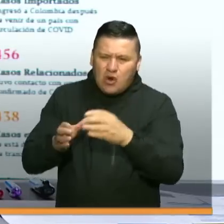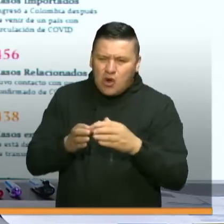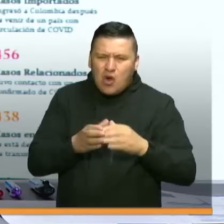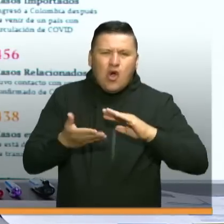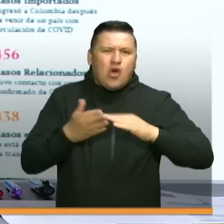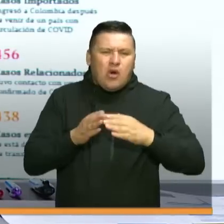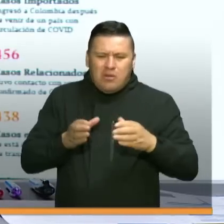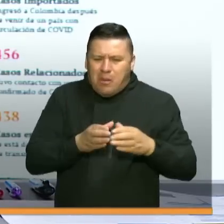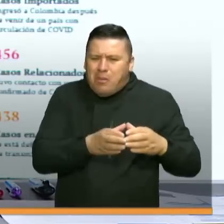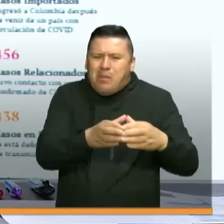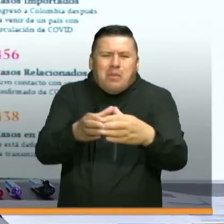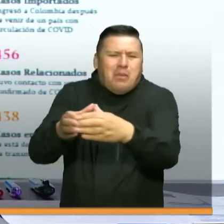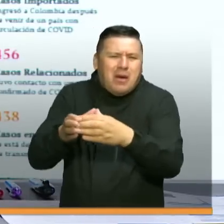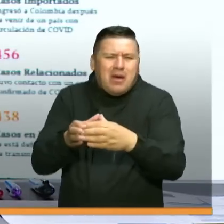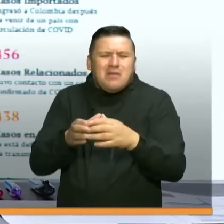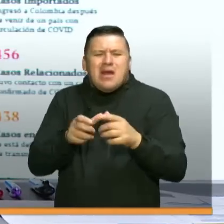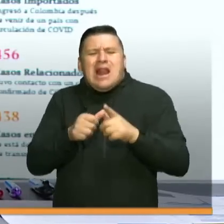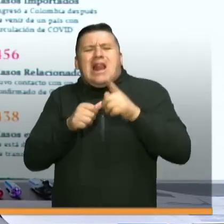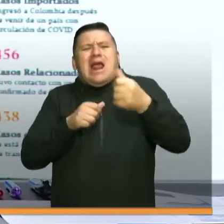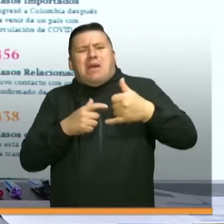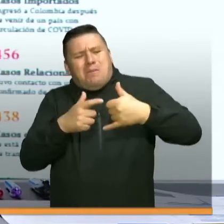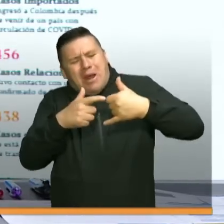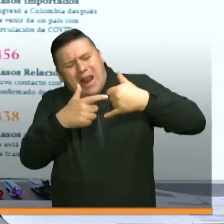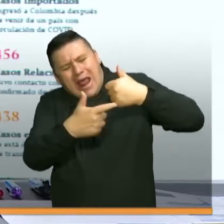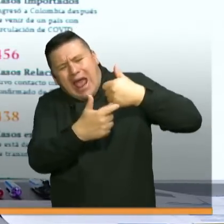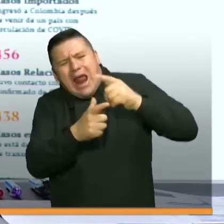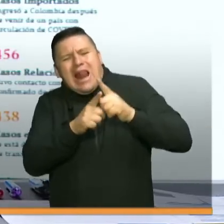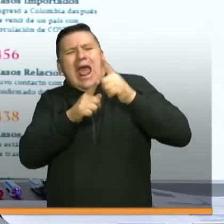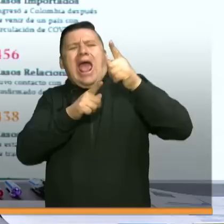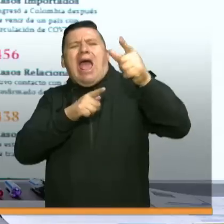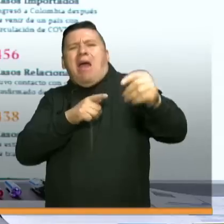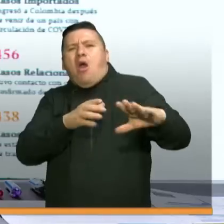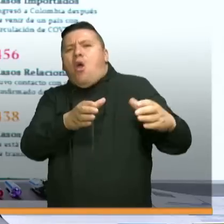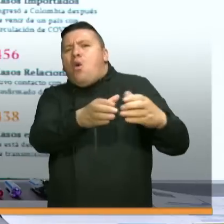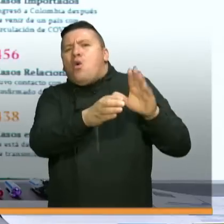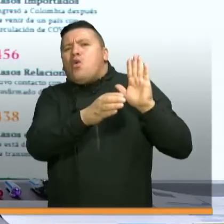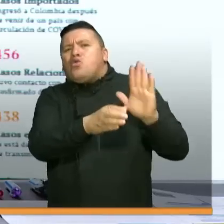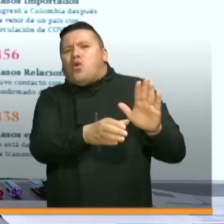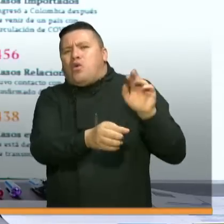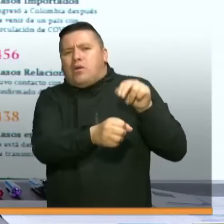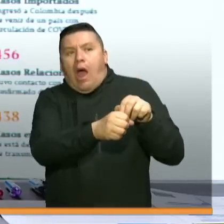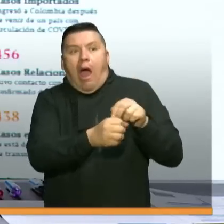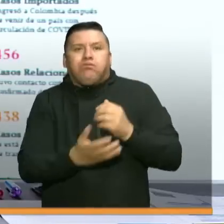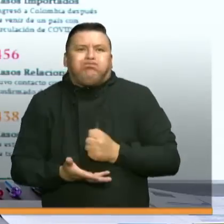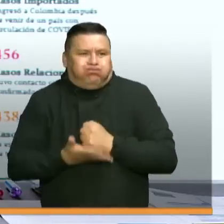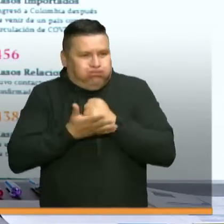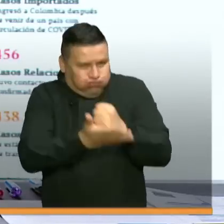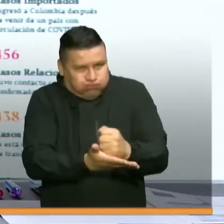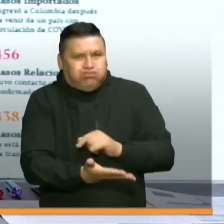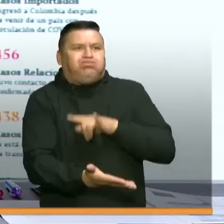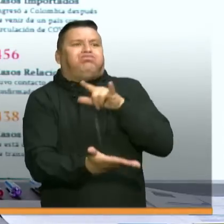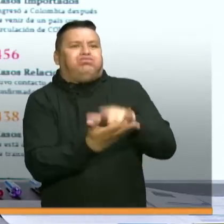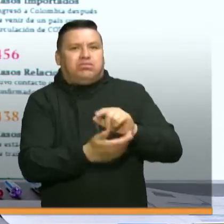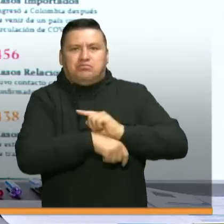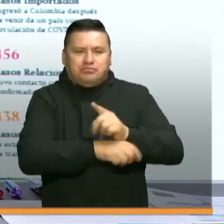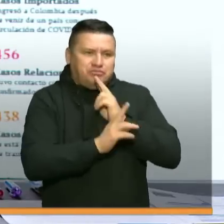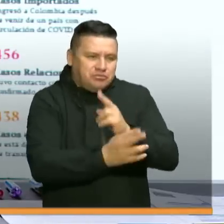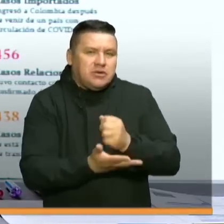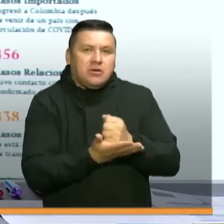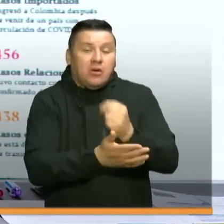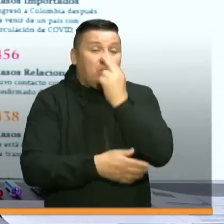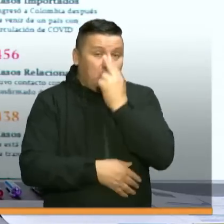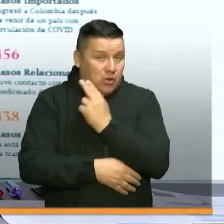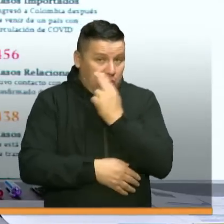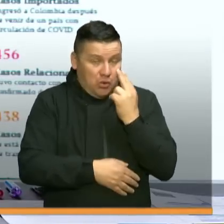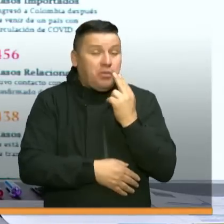comunidades que están en lugares apartados y remotos sin una posibilidad clara de abastecimiento y hemos visto con efectividad que se está